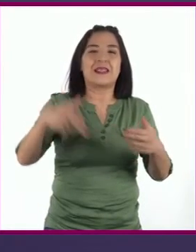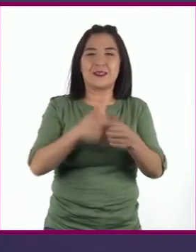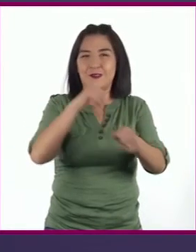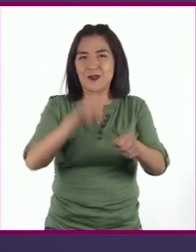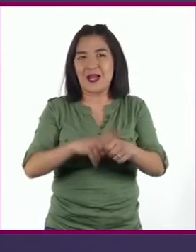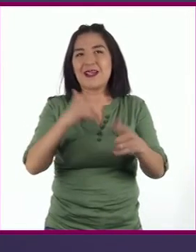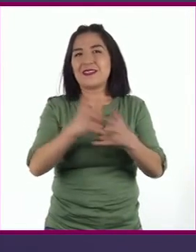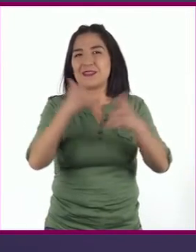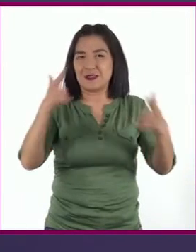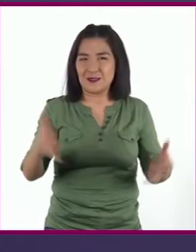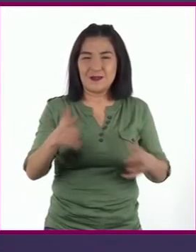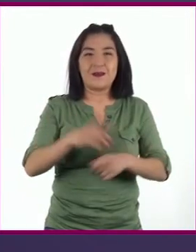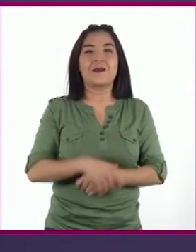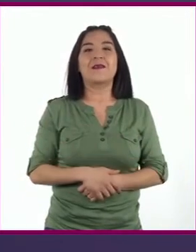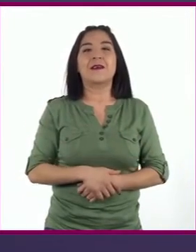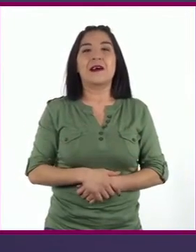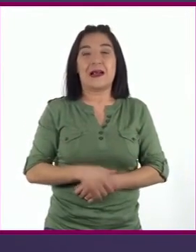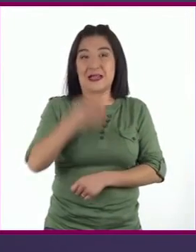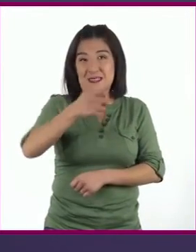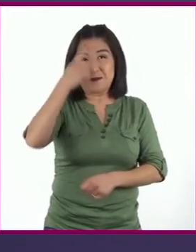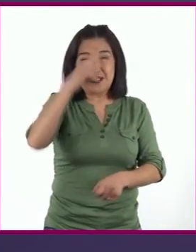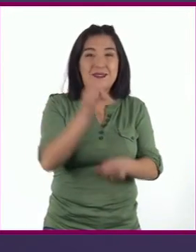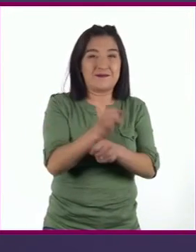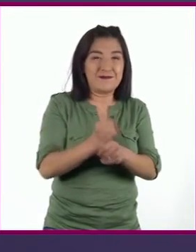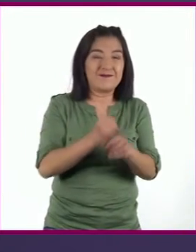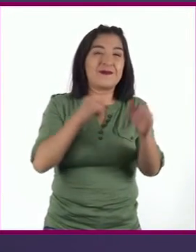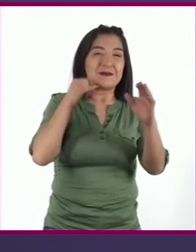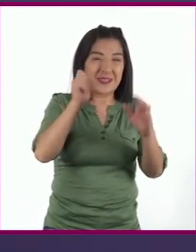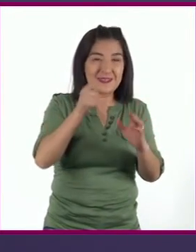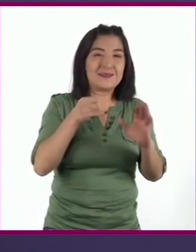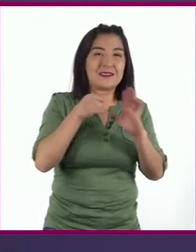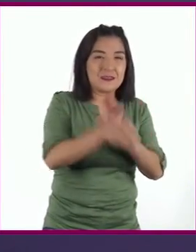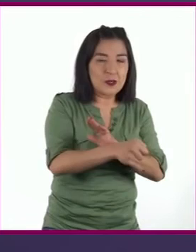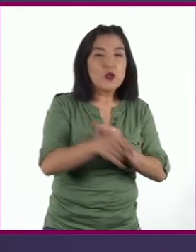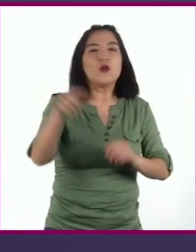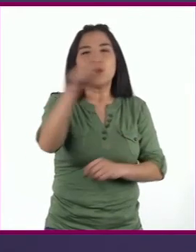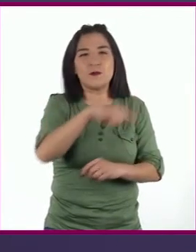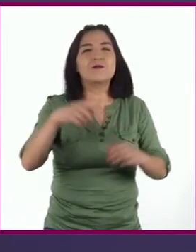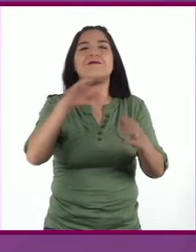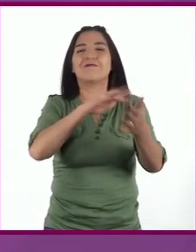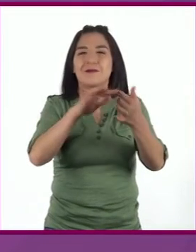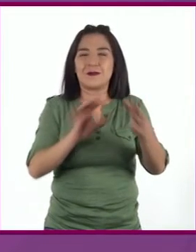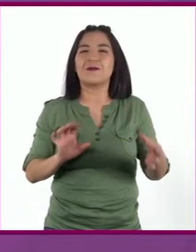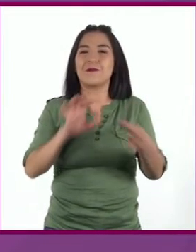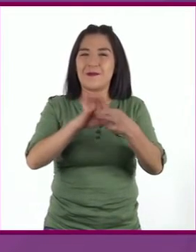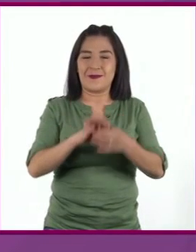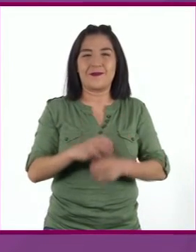Historia Y para ahondar en la información, lean con nosotros cuidadosamente